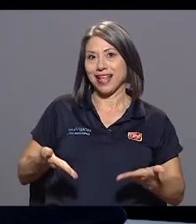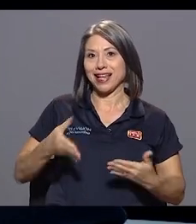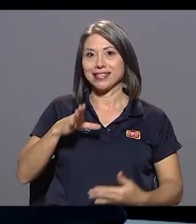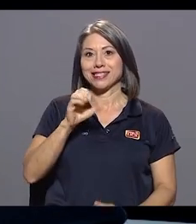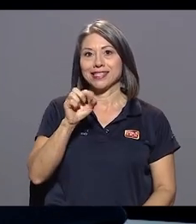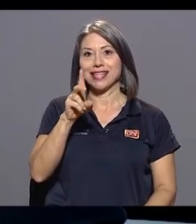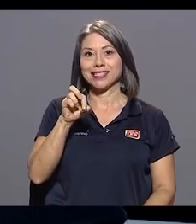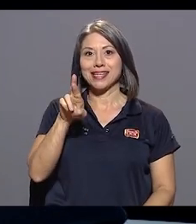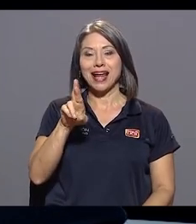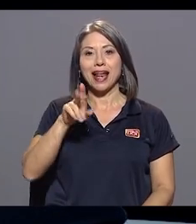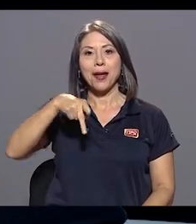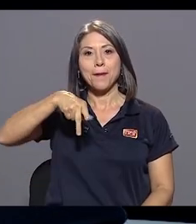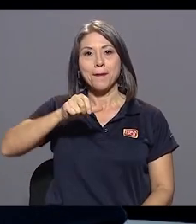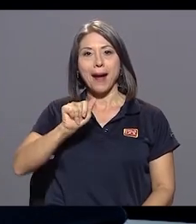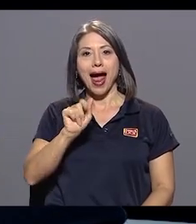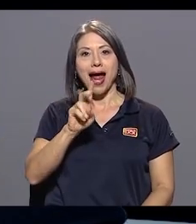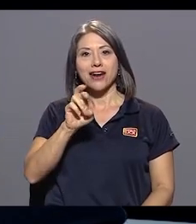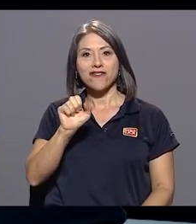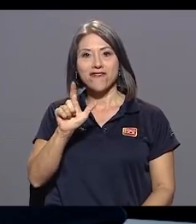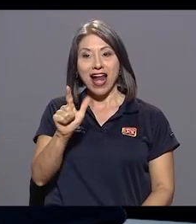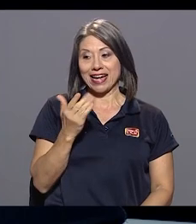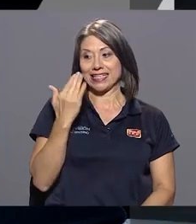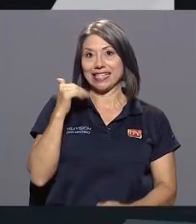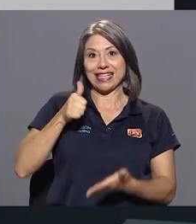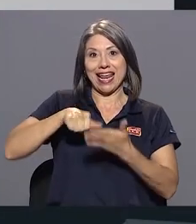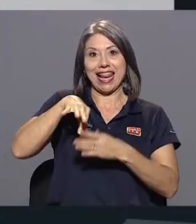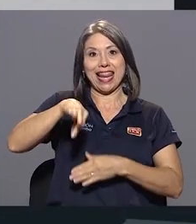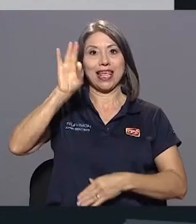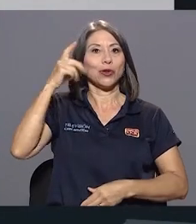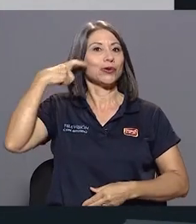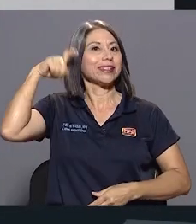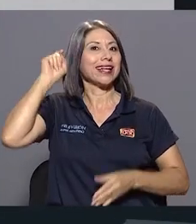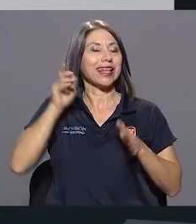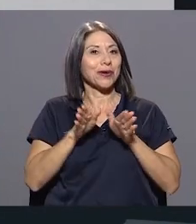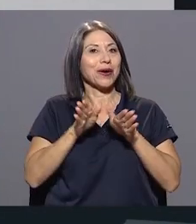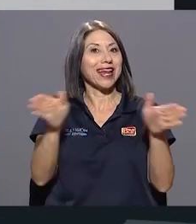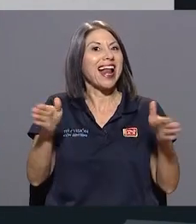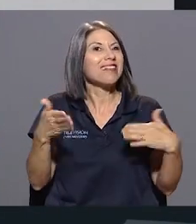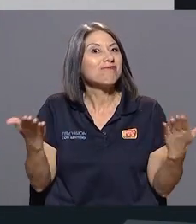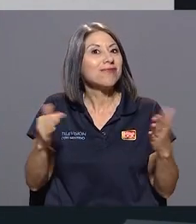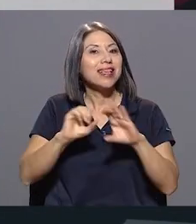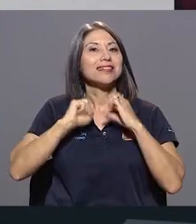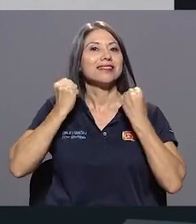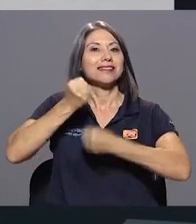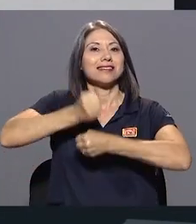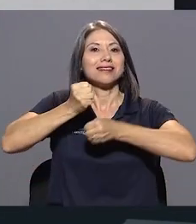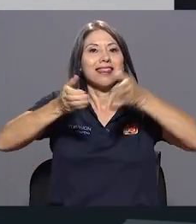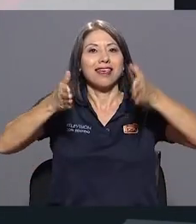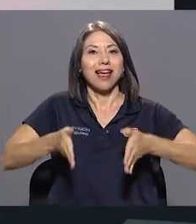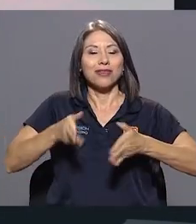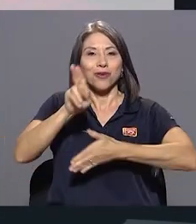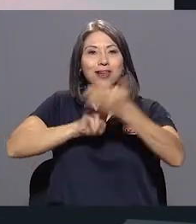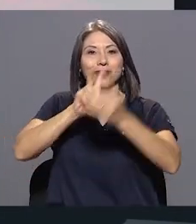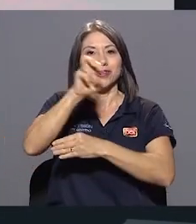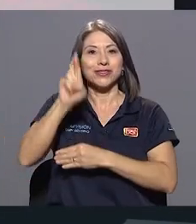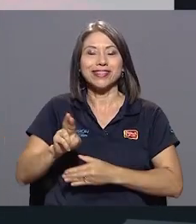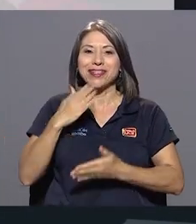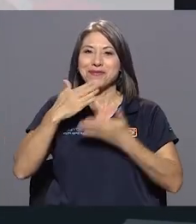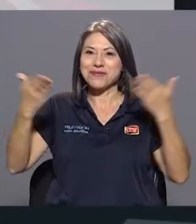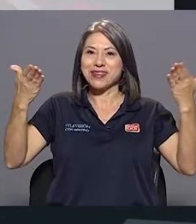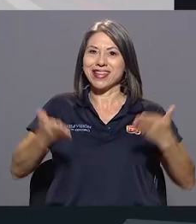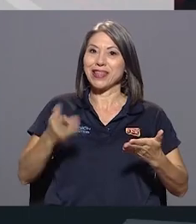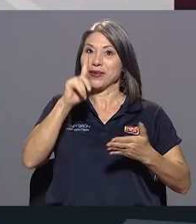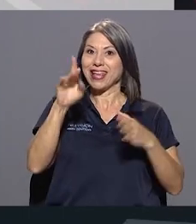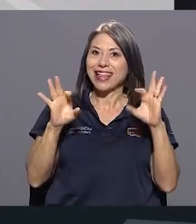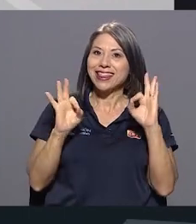hoy a don César Parral, recién electo secretario general, nada más y nada menos que el sindicato de la Universidad de Costa Rica. Bienvenido y